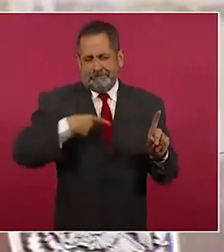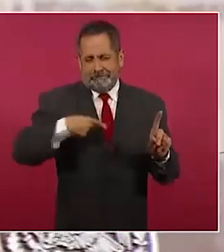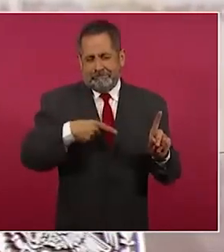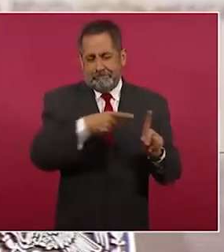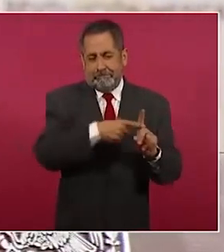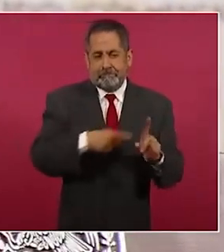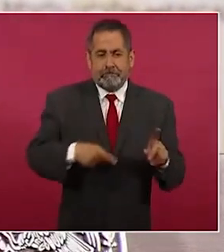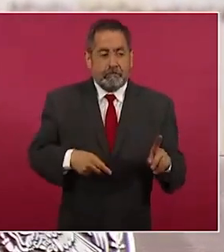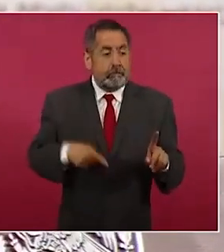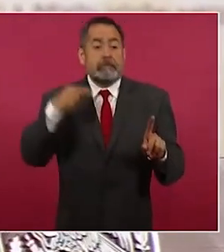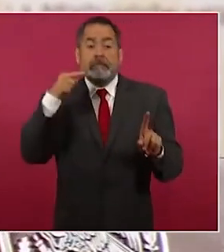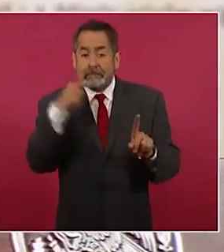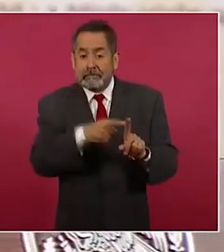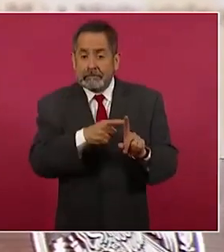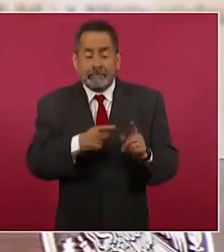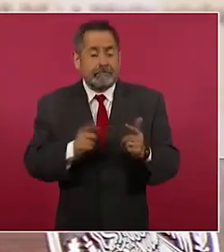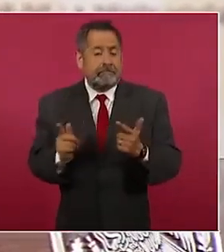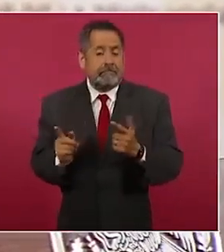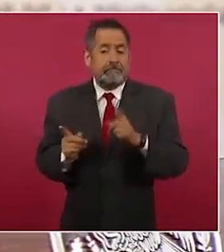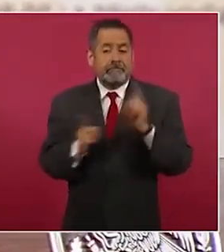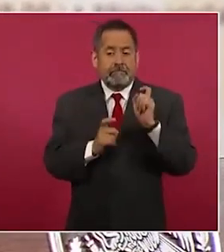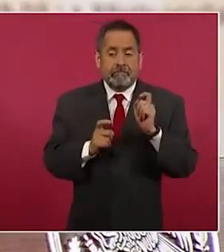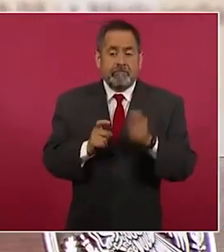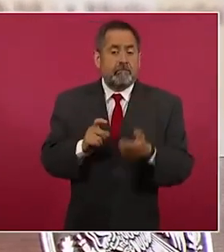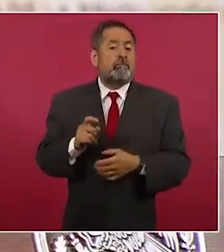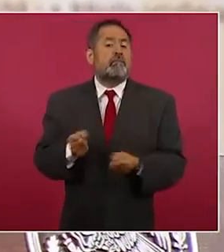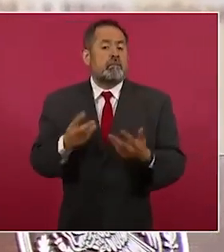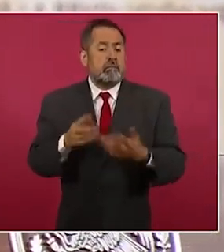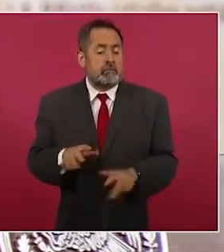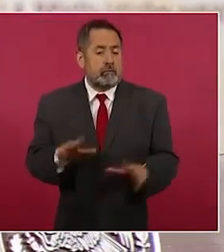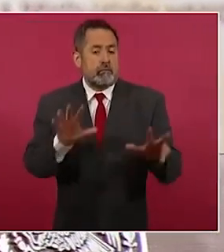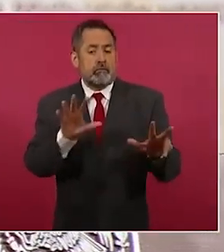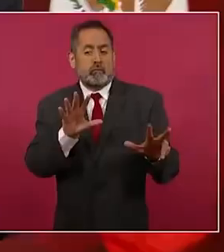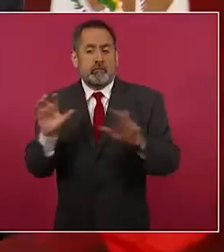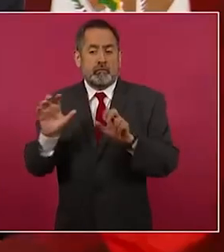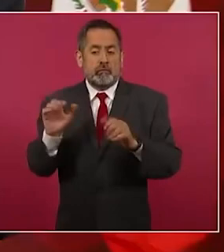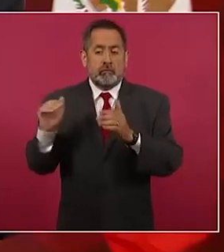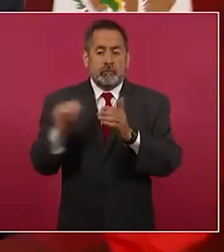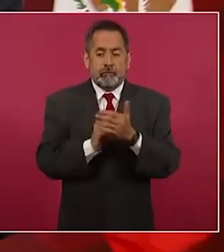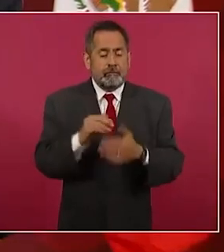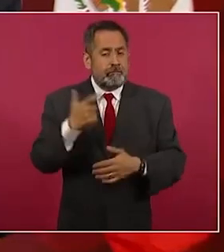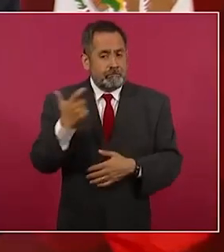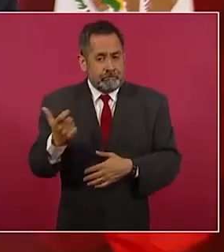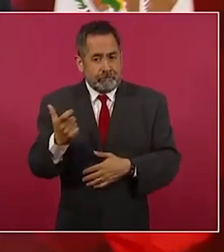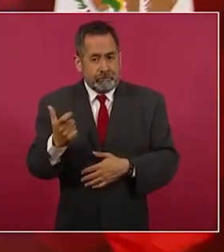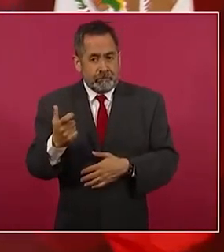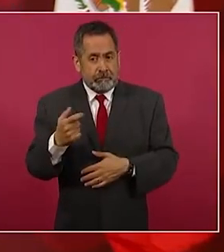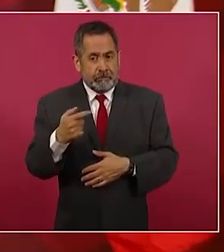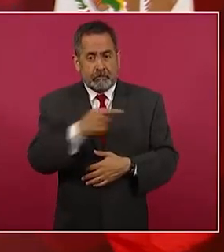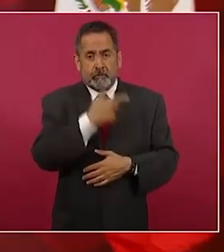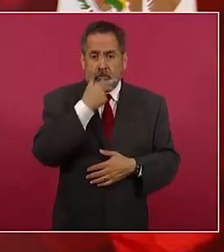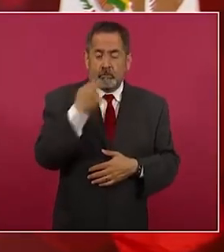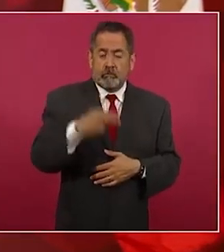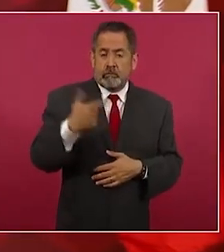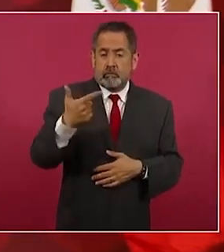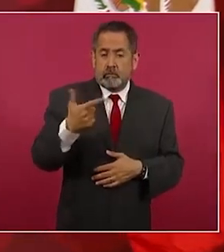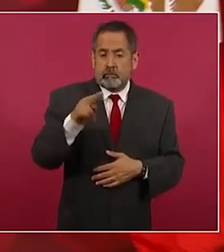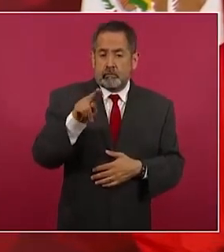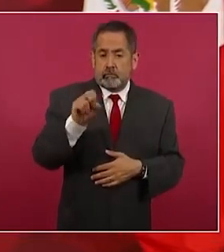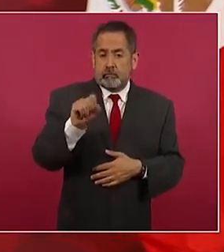cobró 800 mil pesos, Gustavo Alaniz,